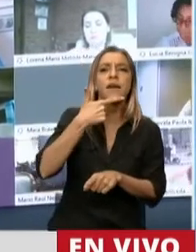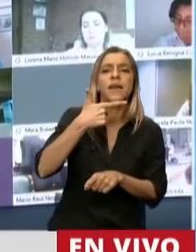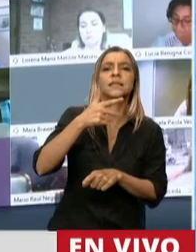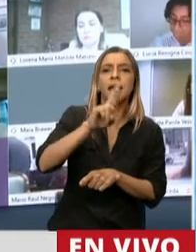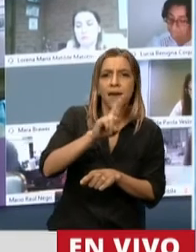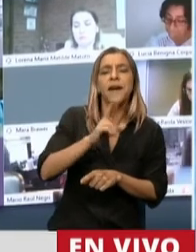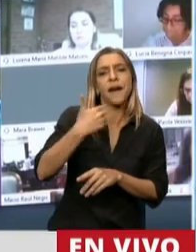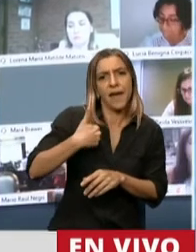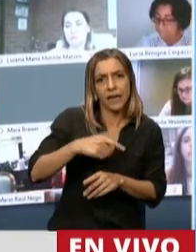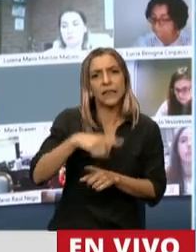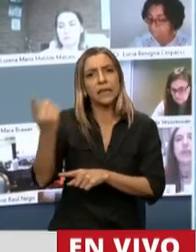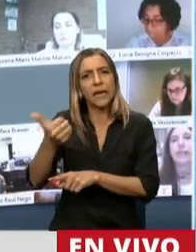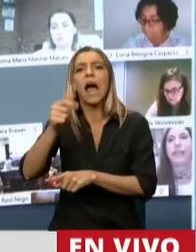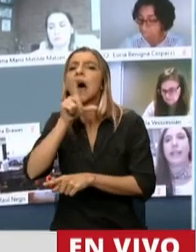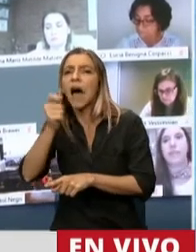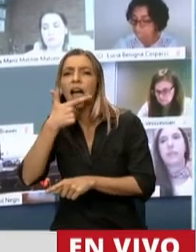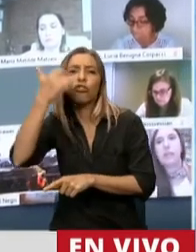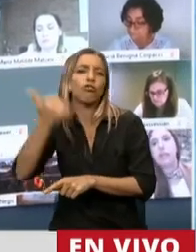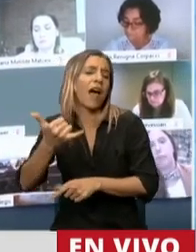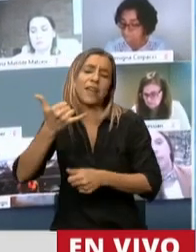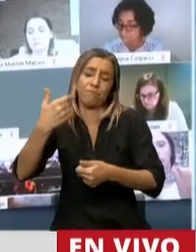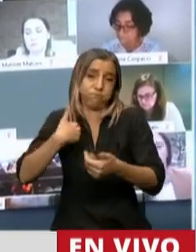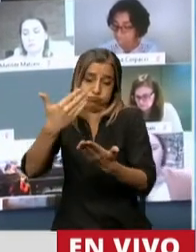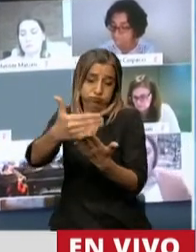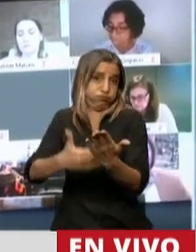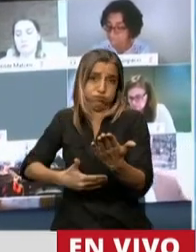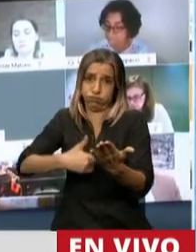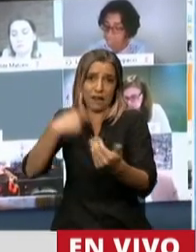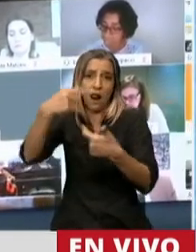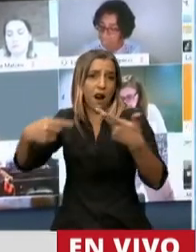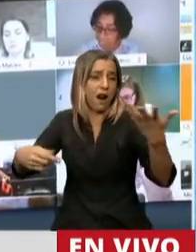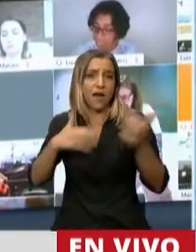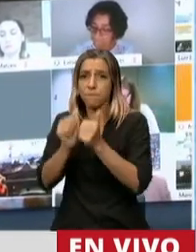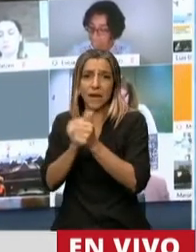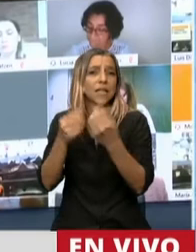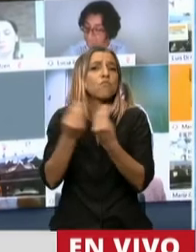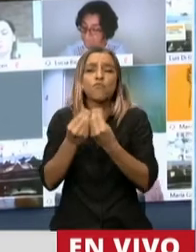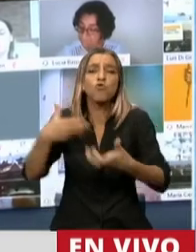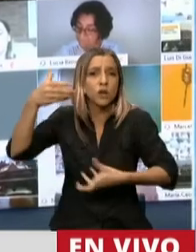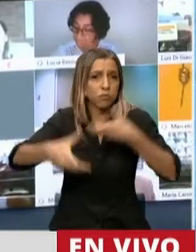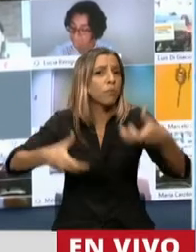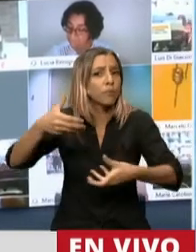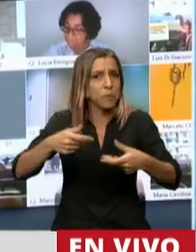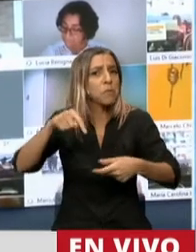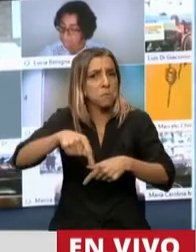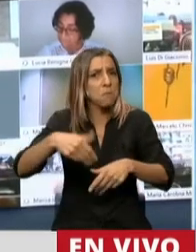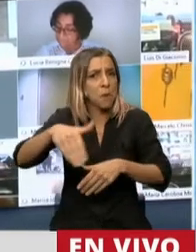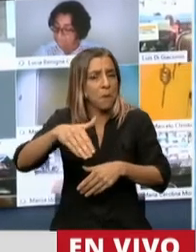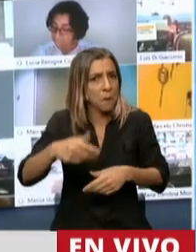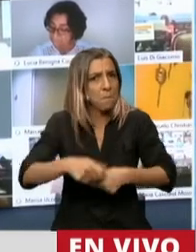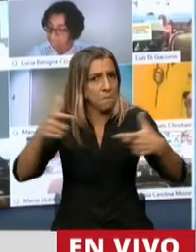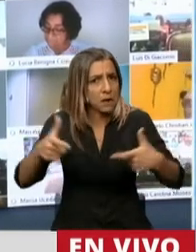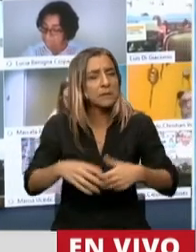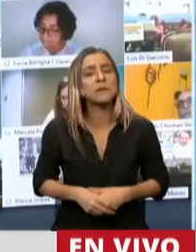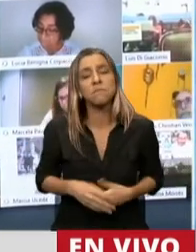la empresa Atos, podría seguir. Me parece importante destacar aquí que yo, como miembro informante, he trabajado sobre este